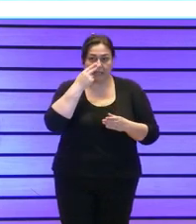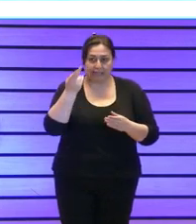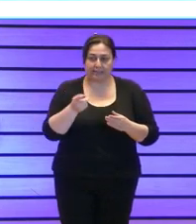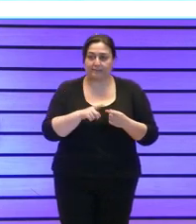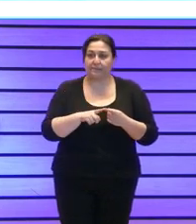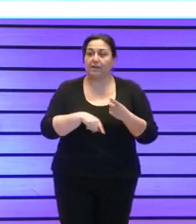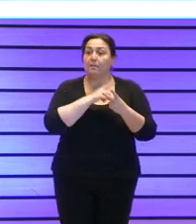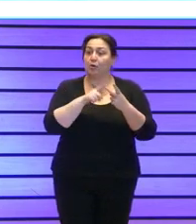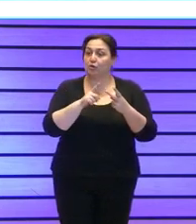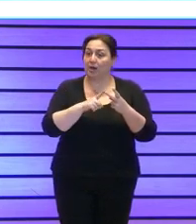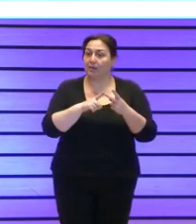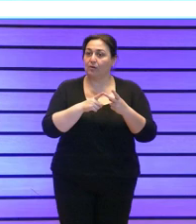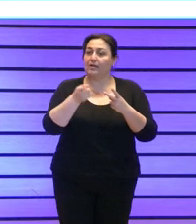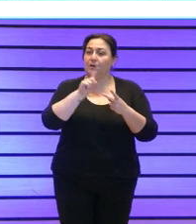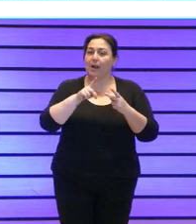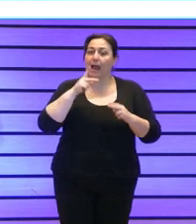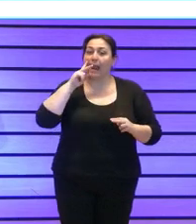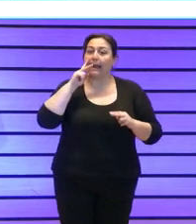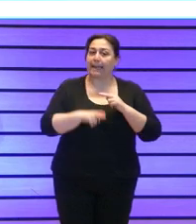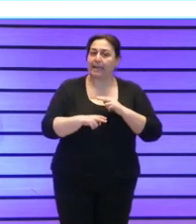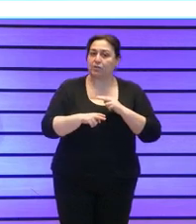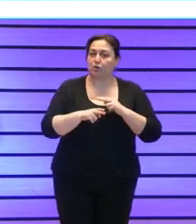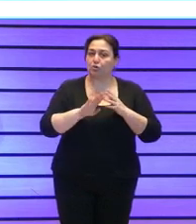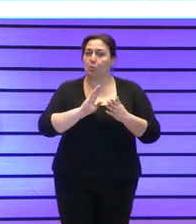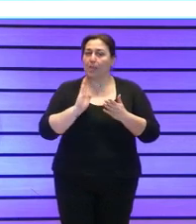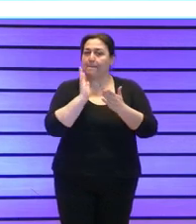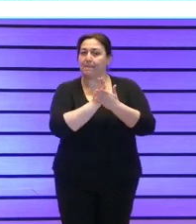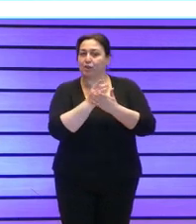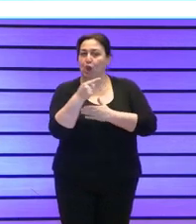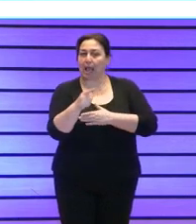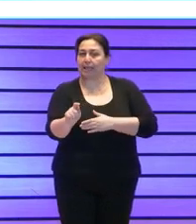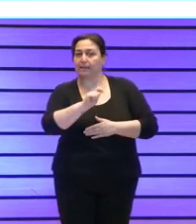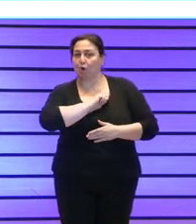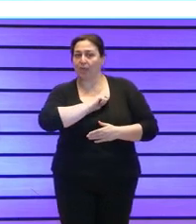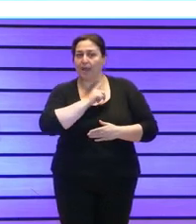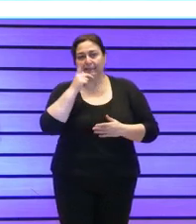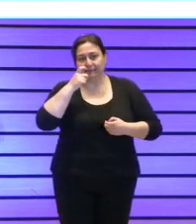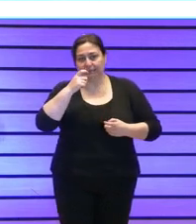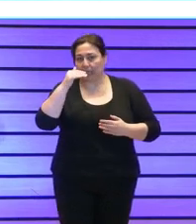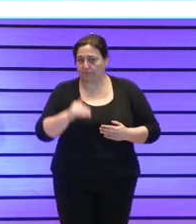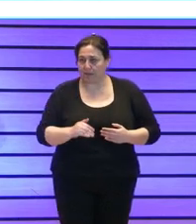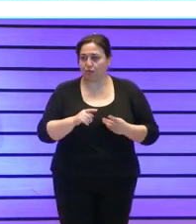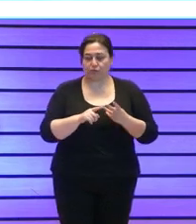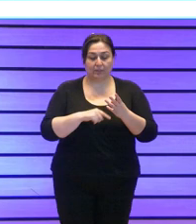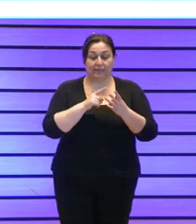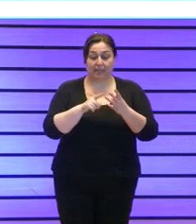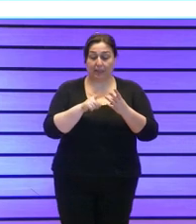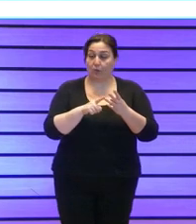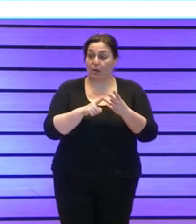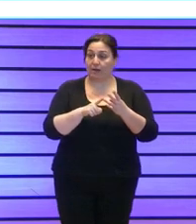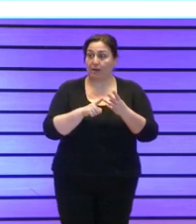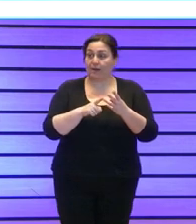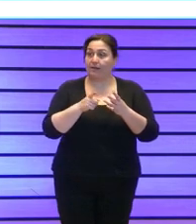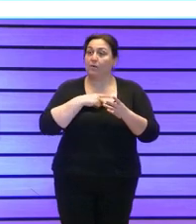por otro lado mitigar los riesgos que puedan tener un impacto negativo en la asociación y en tercer lugar